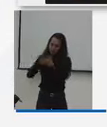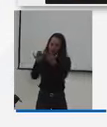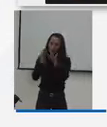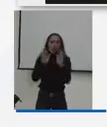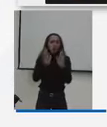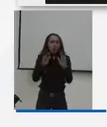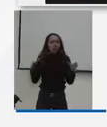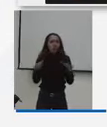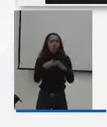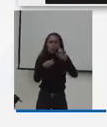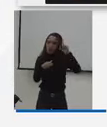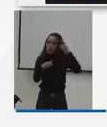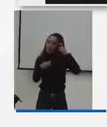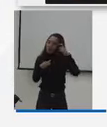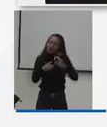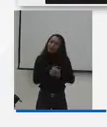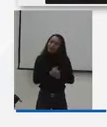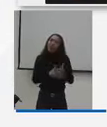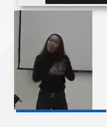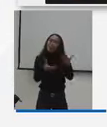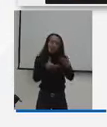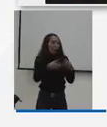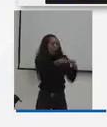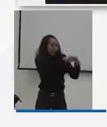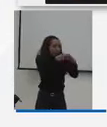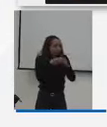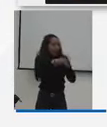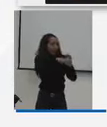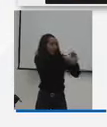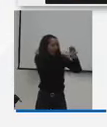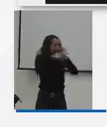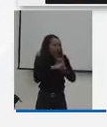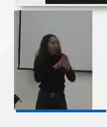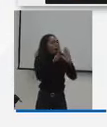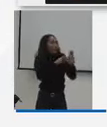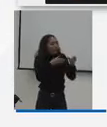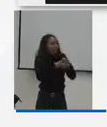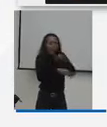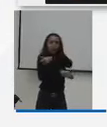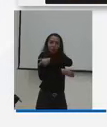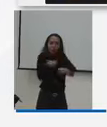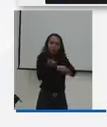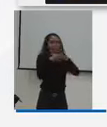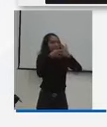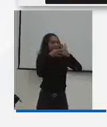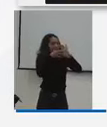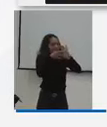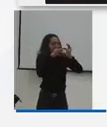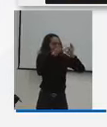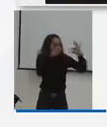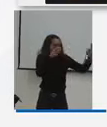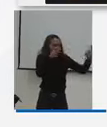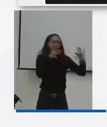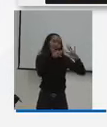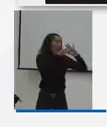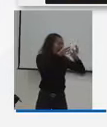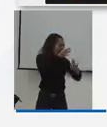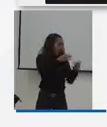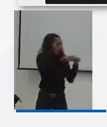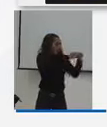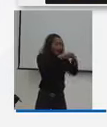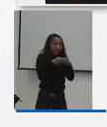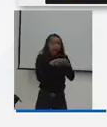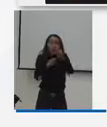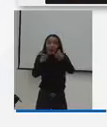equipo de gobierno, a nuestras organizaciones federadas, comité olímpico, comité paralímpico y, sobre todo, a nuestros deportistas para quienes trabajamos.